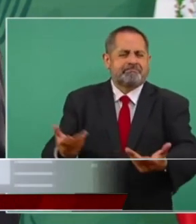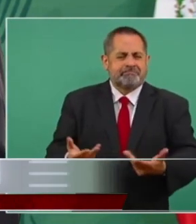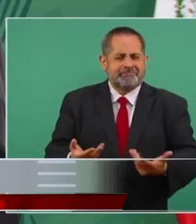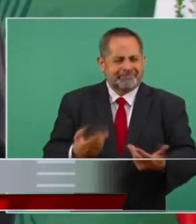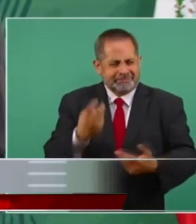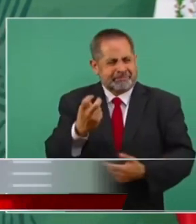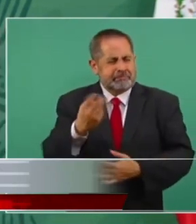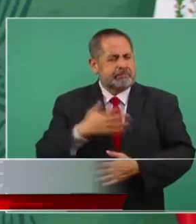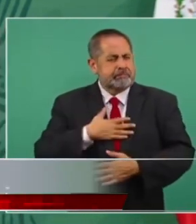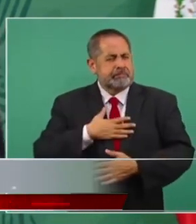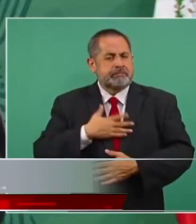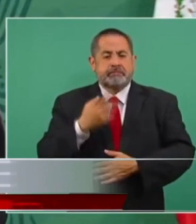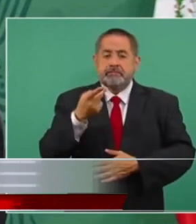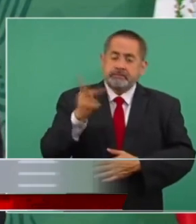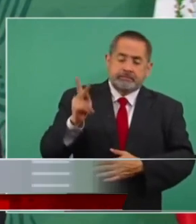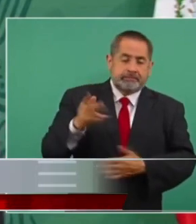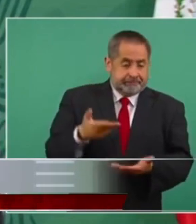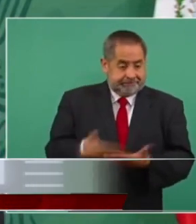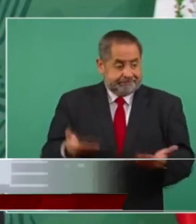pero ahora